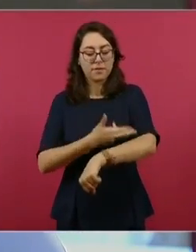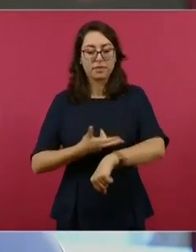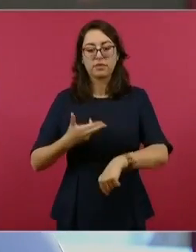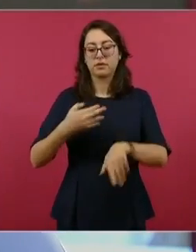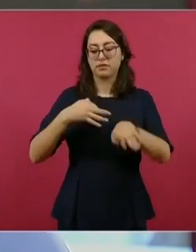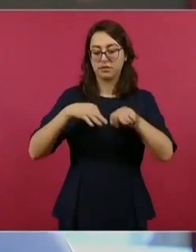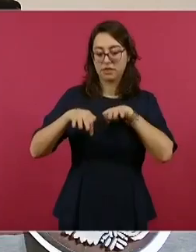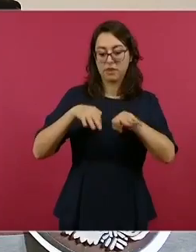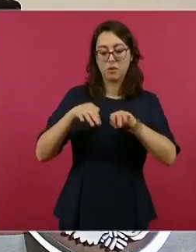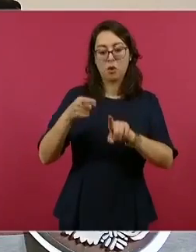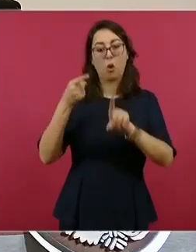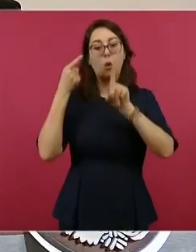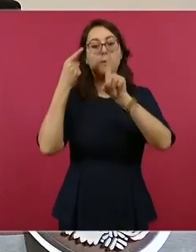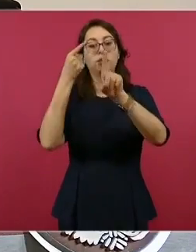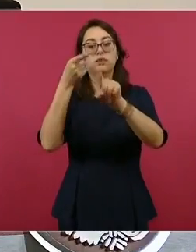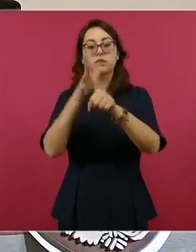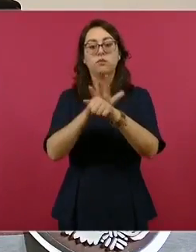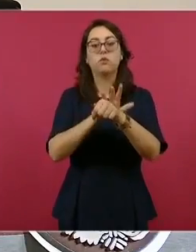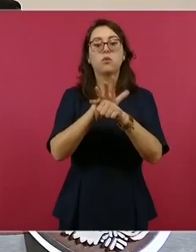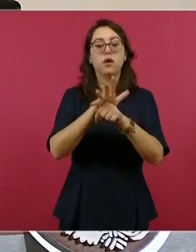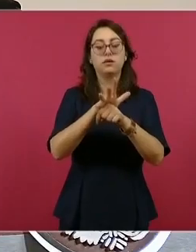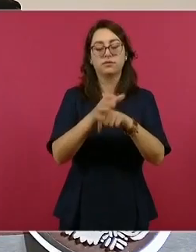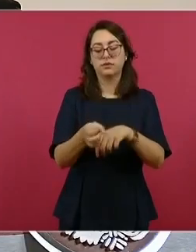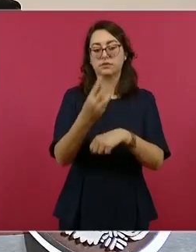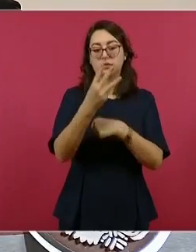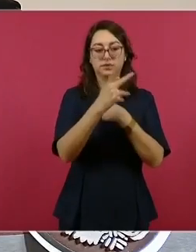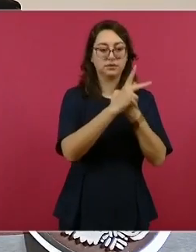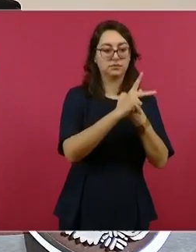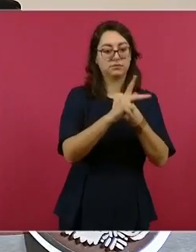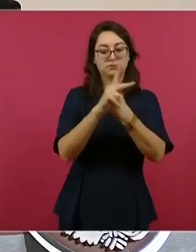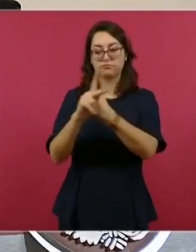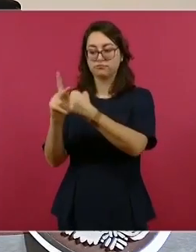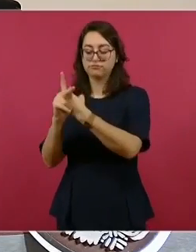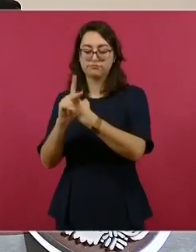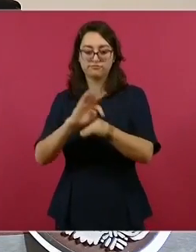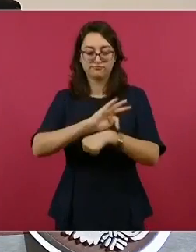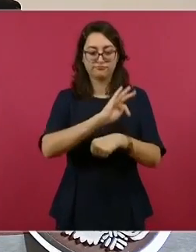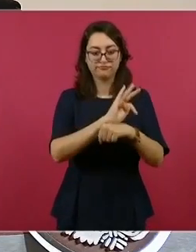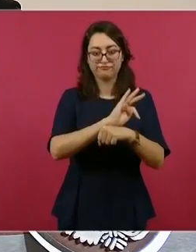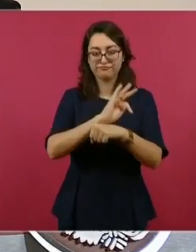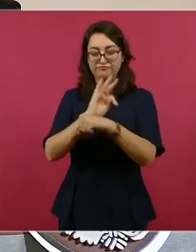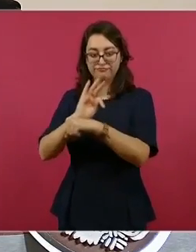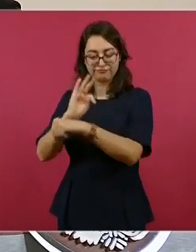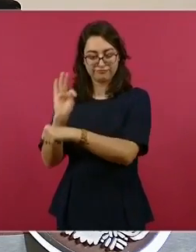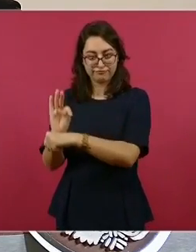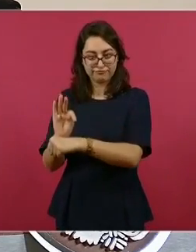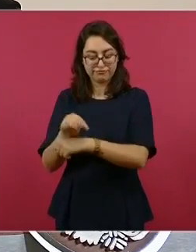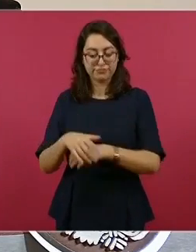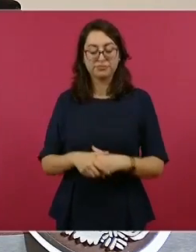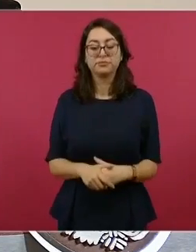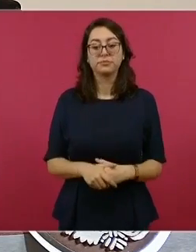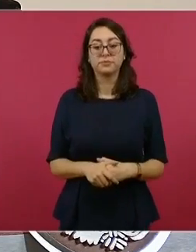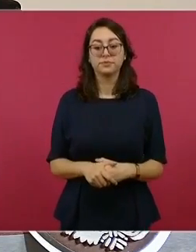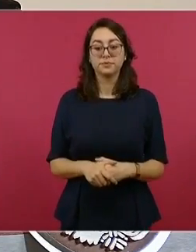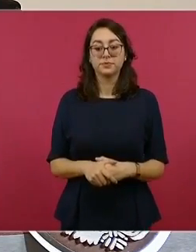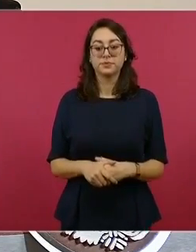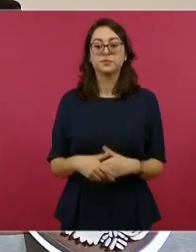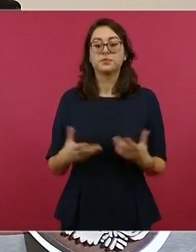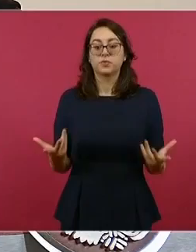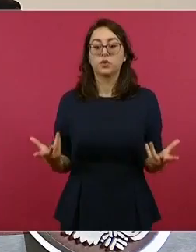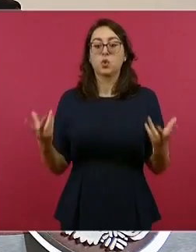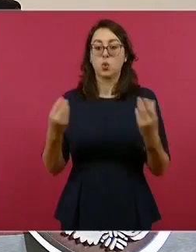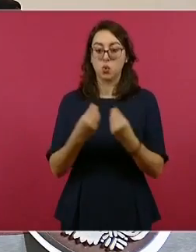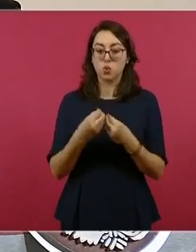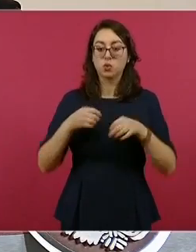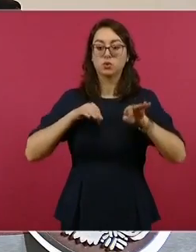proteger a nuestros pueblos. Estos trabajos se dieron en un ambiente de cooperación,